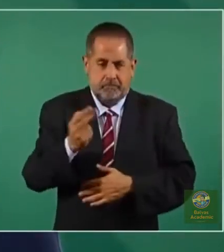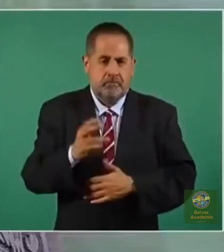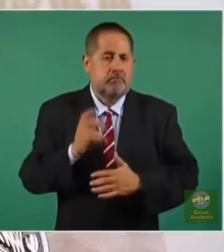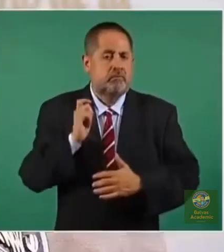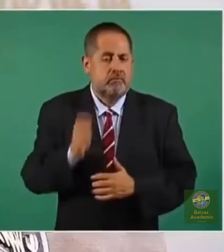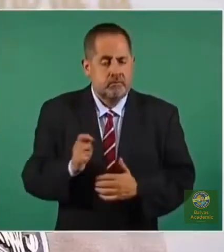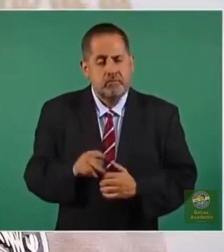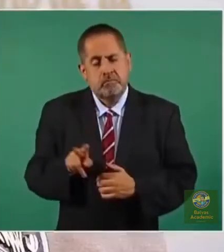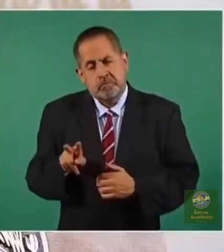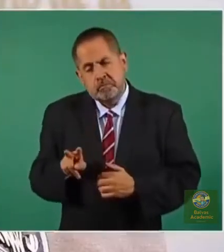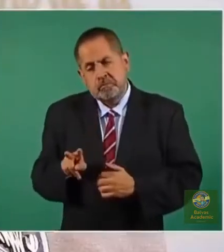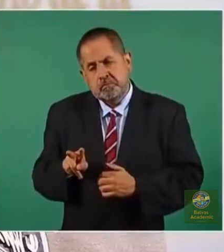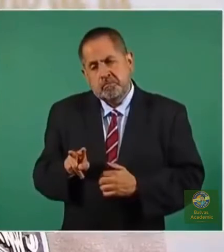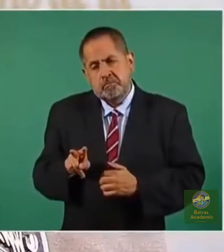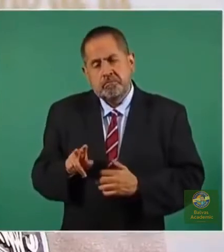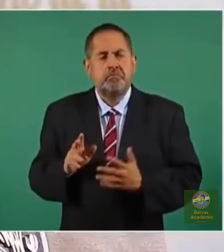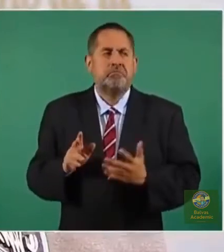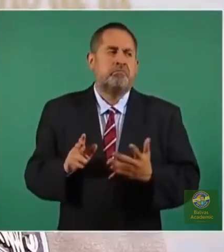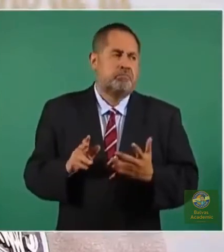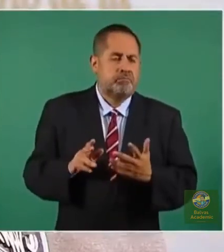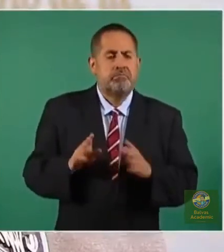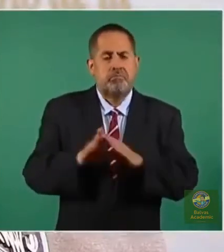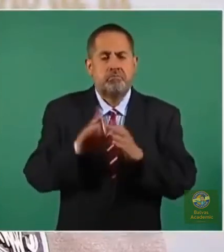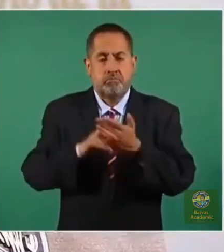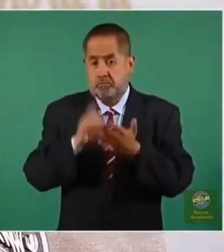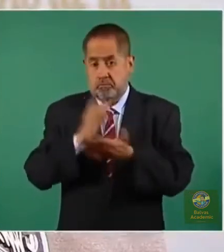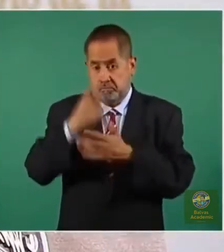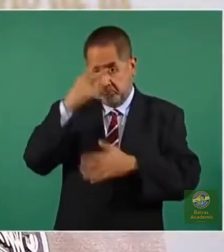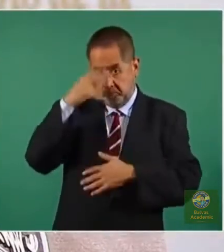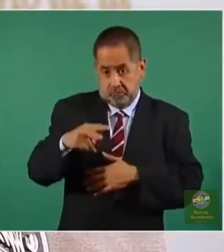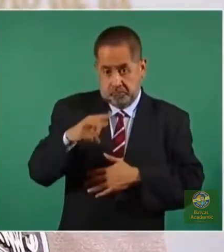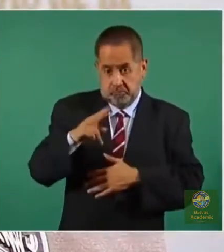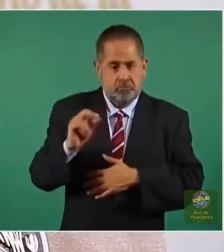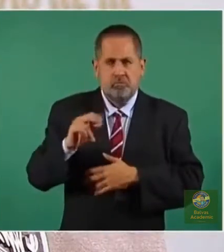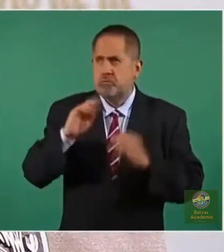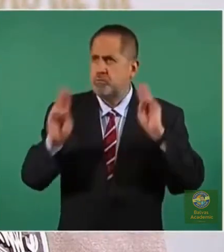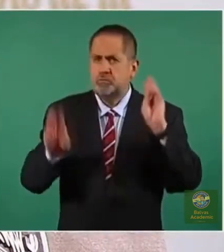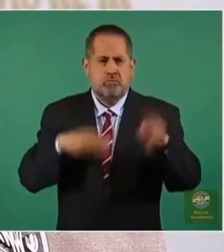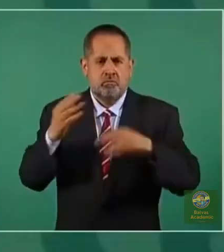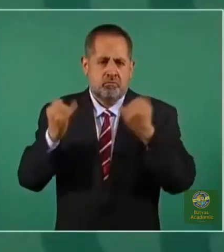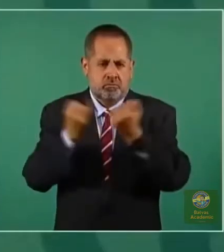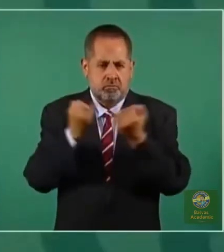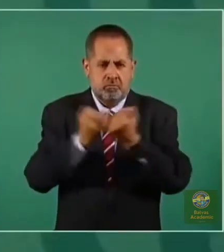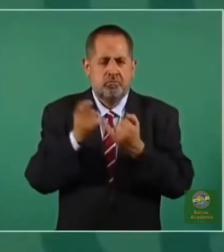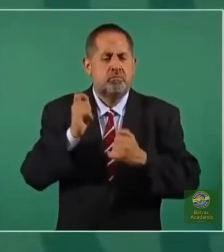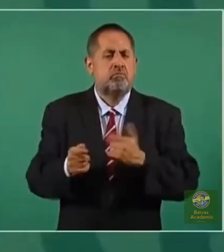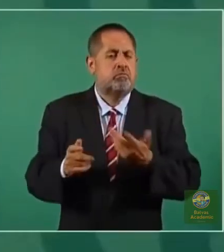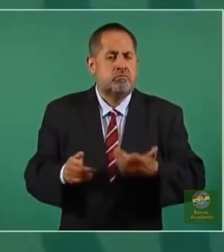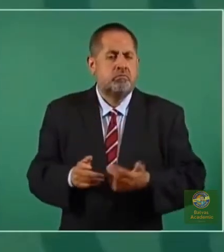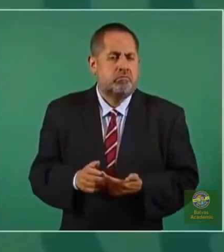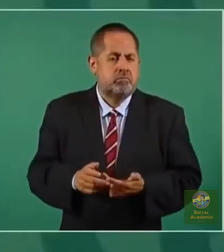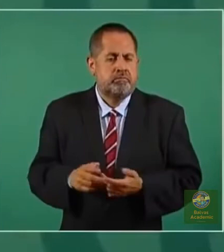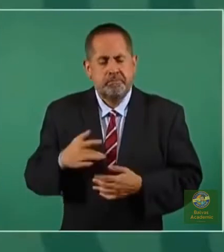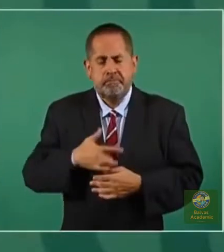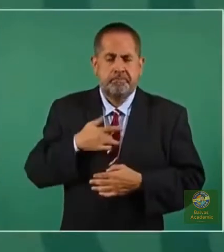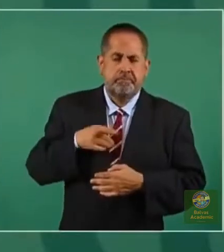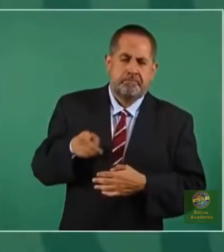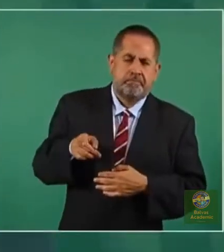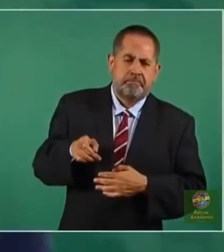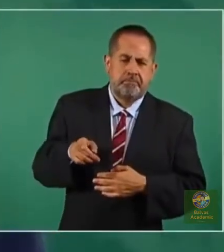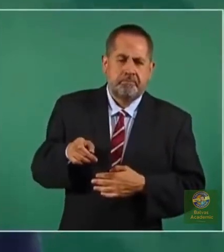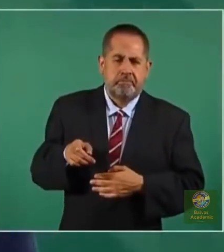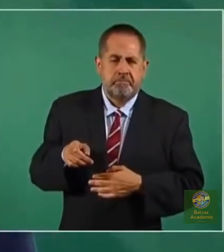nos ha dejado, desde el inicio de la epidemia, no sólo a México, sino a todos los países del mundo, con una